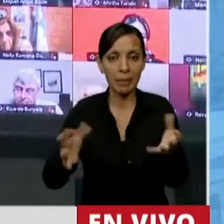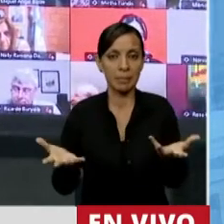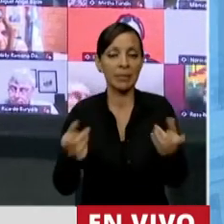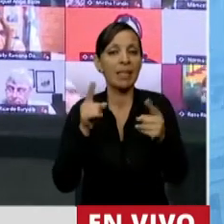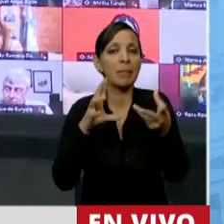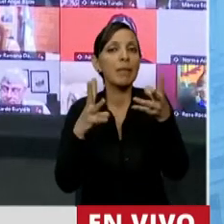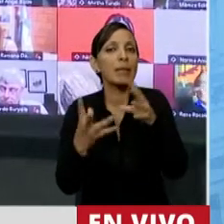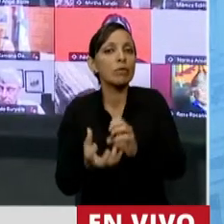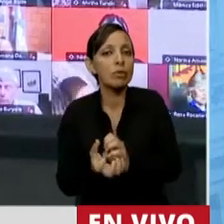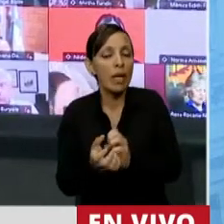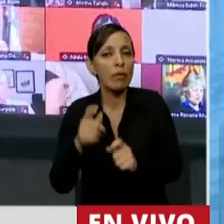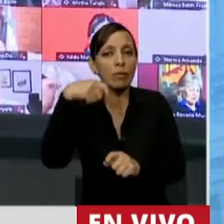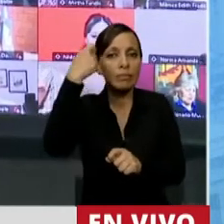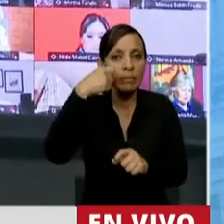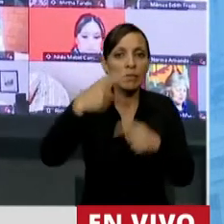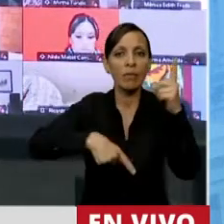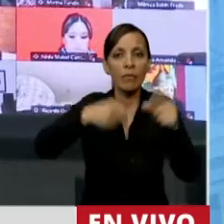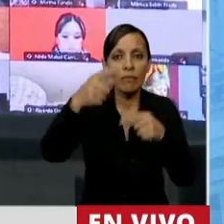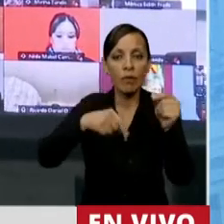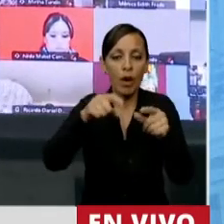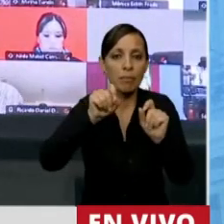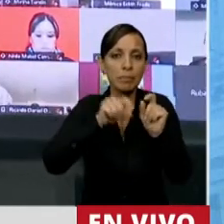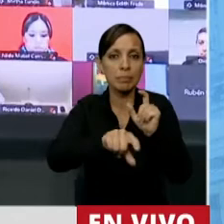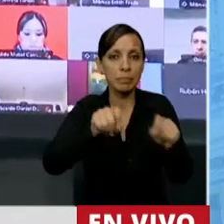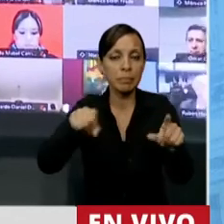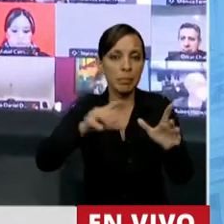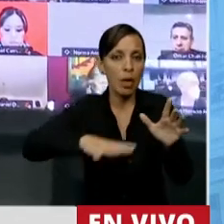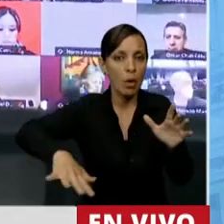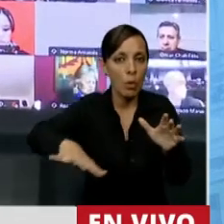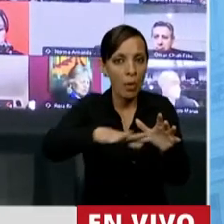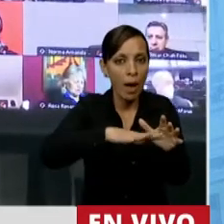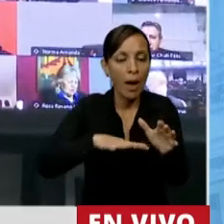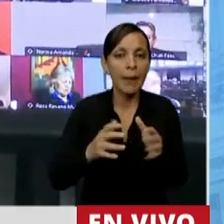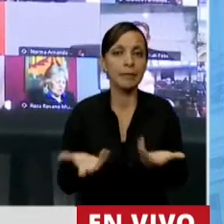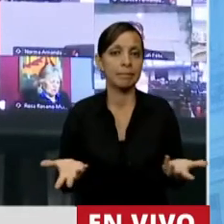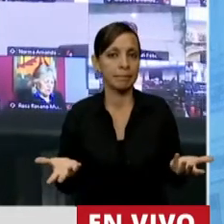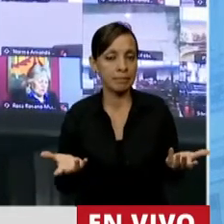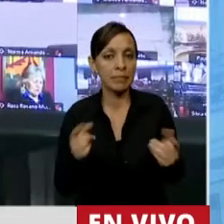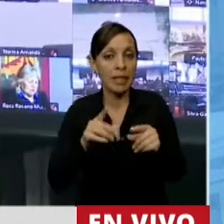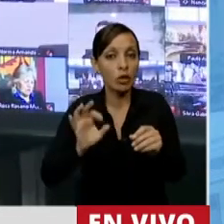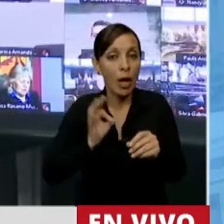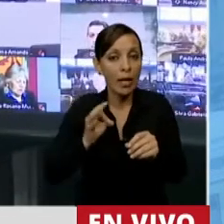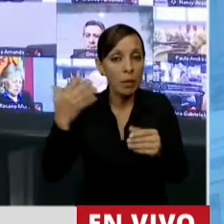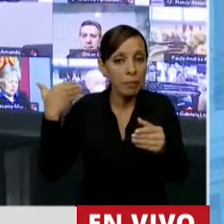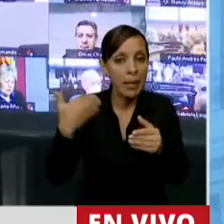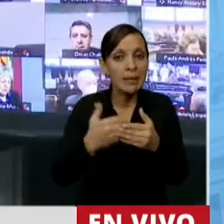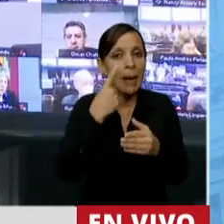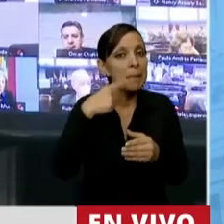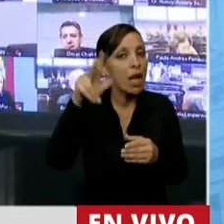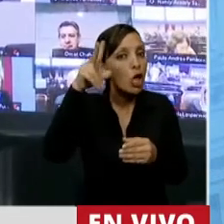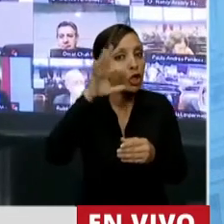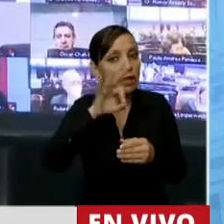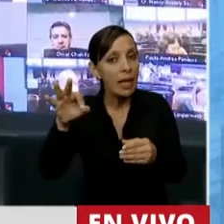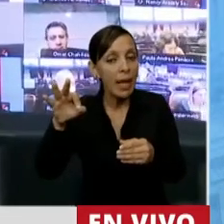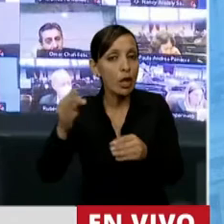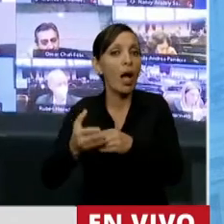destruyendo la flor y la fauna de los lugares afectados por esta práctica que es del año 1800 con anterioridad